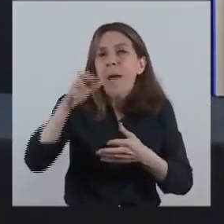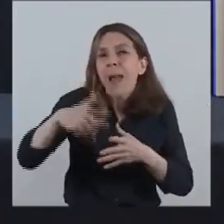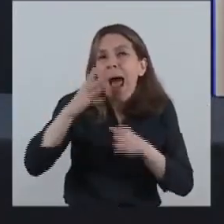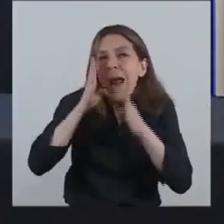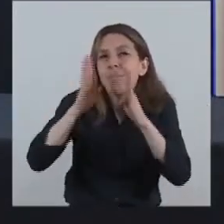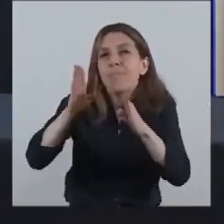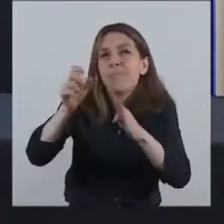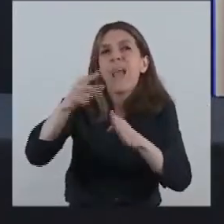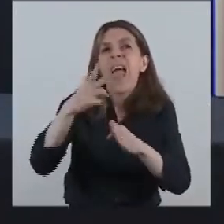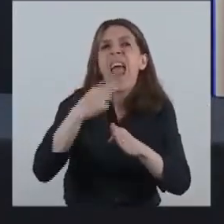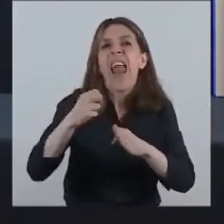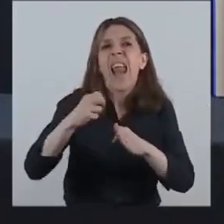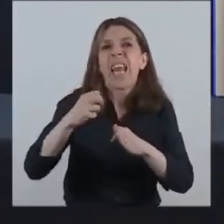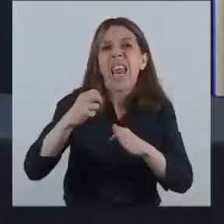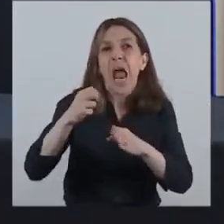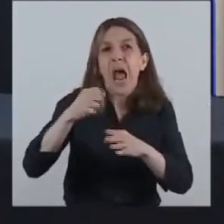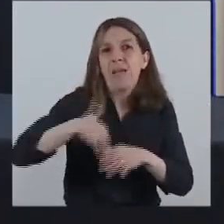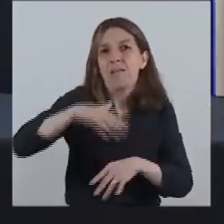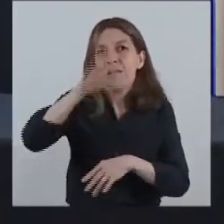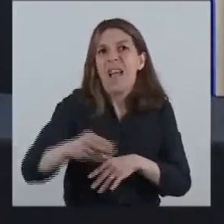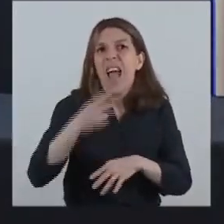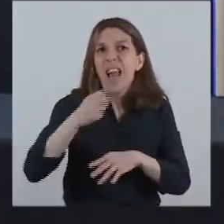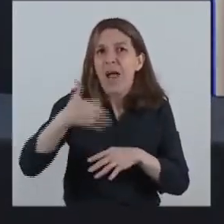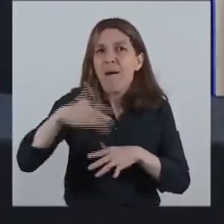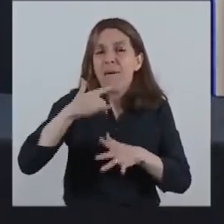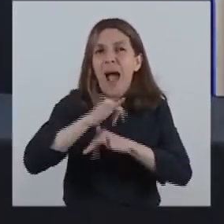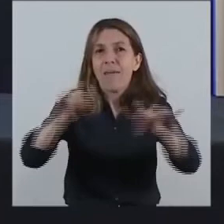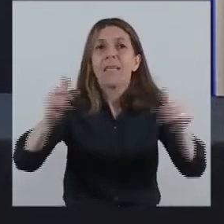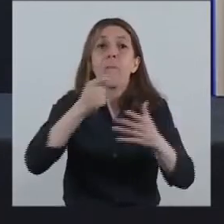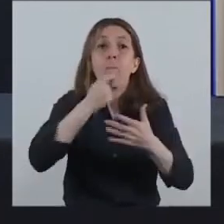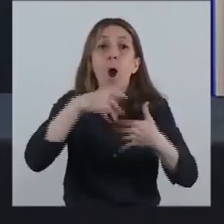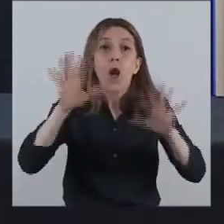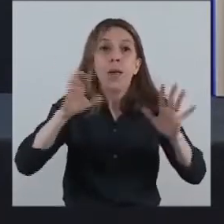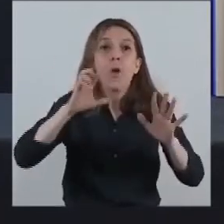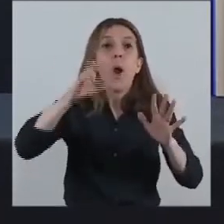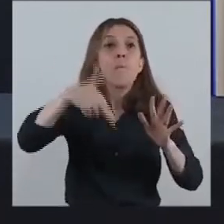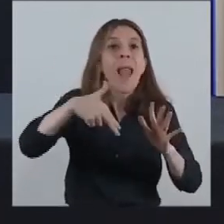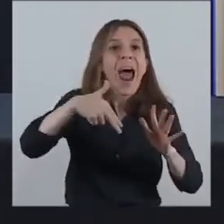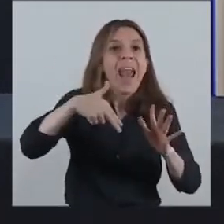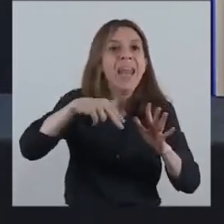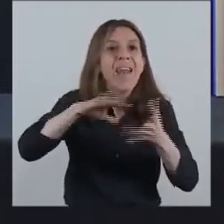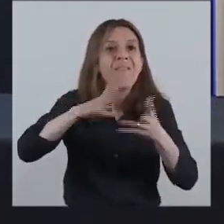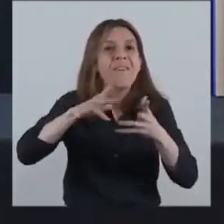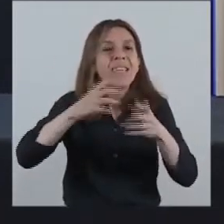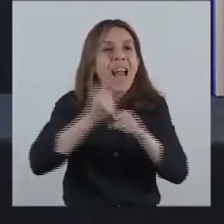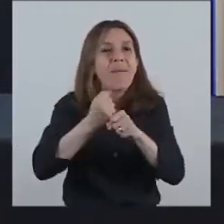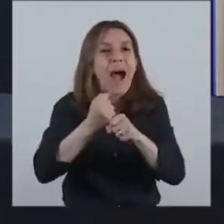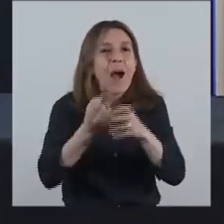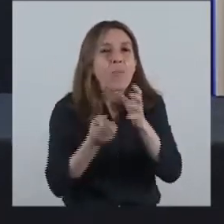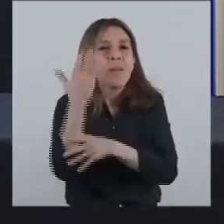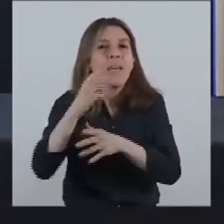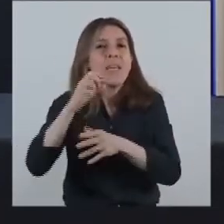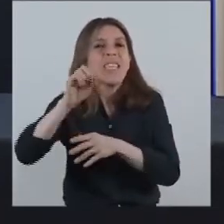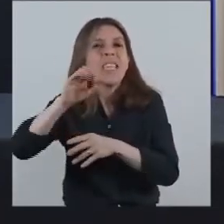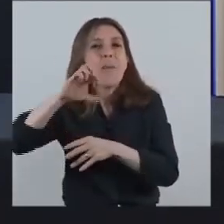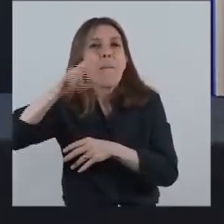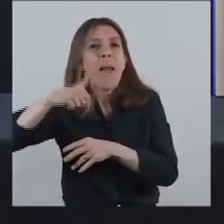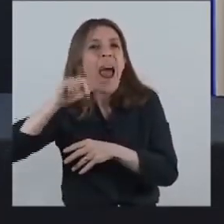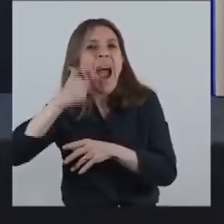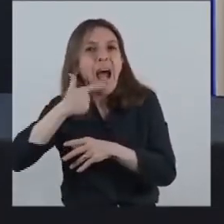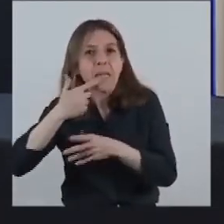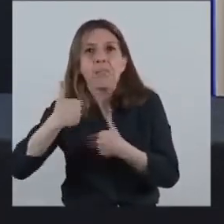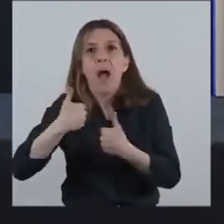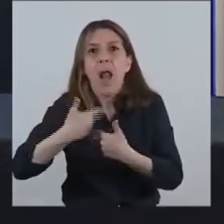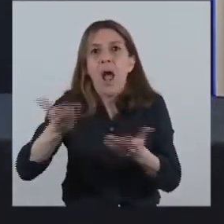algunas de las cuales serán anunciadas próximamente, como por ejemplo el plan gas que busca darle a Argentina, la posibilidad de